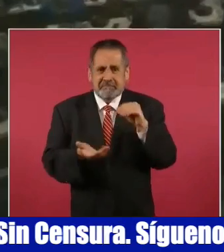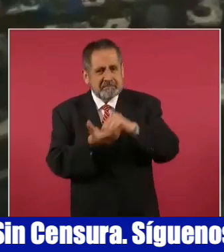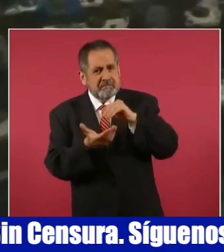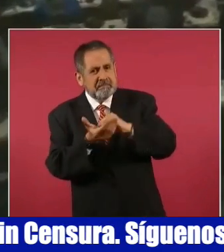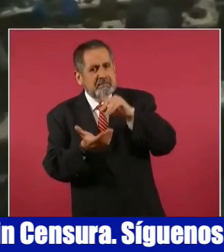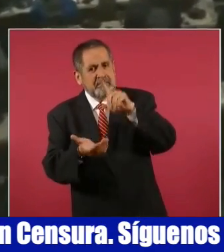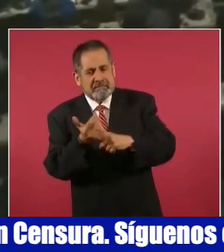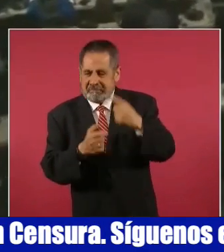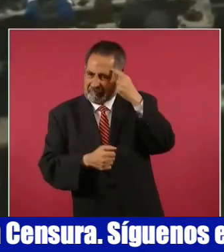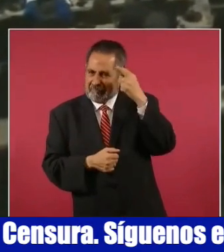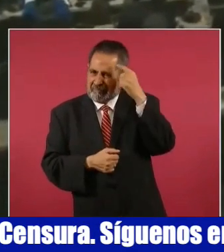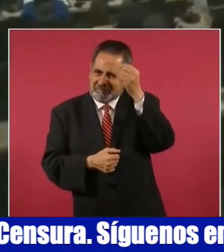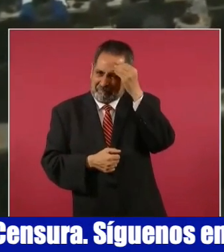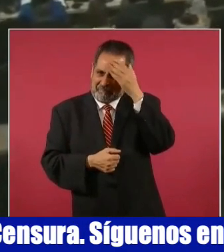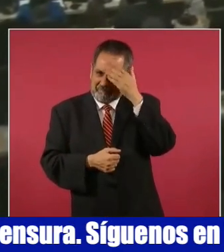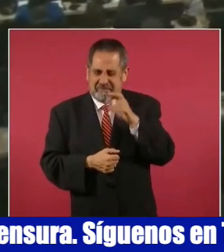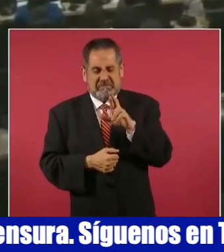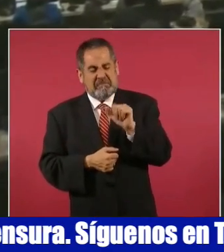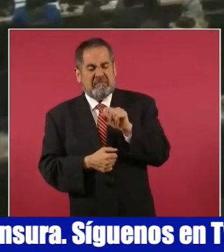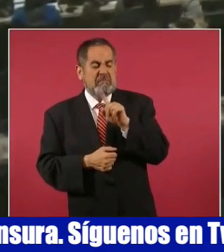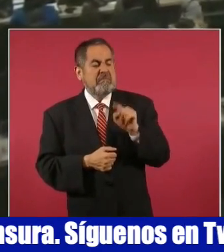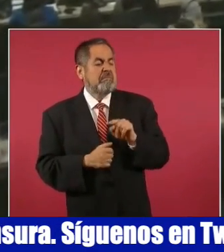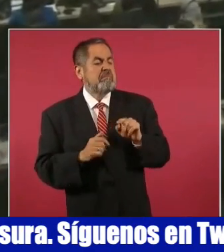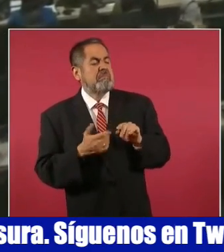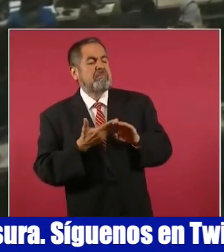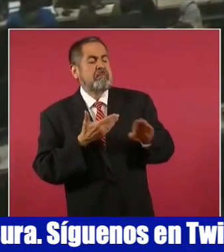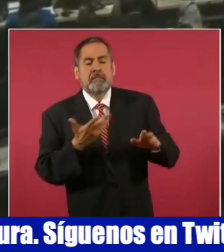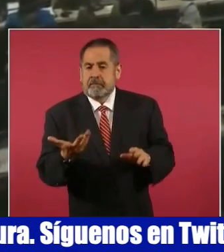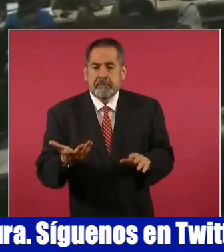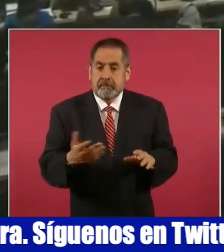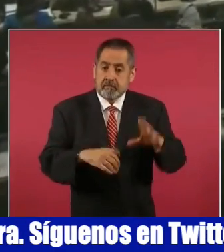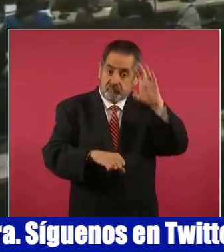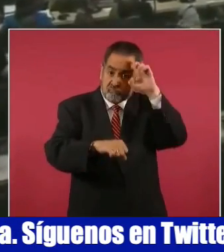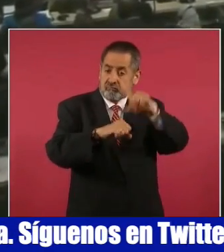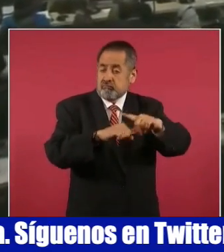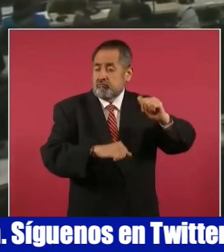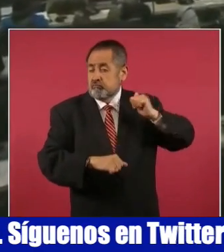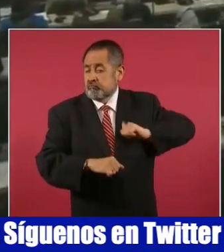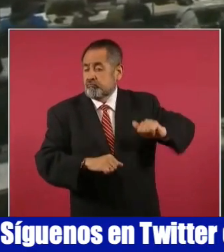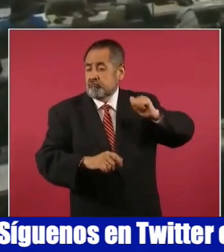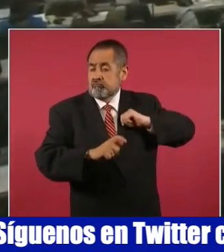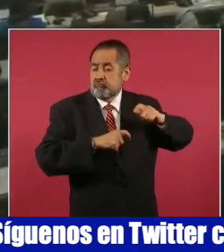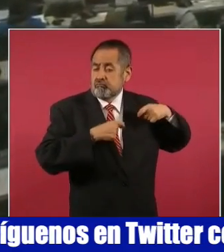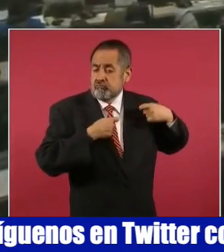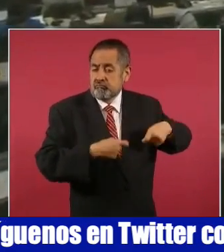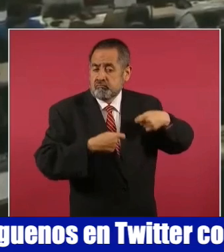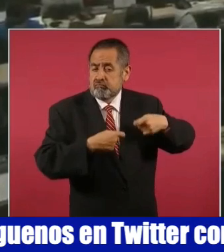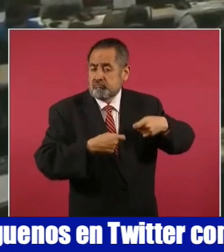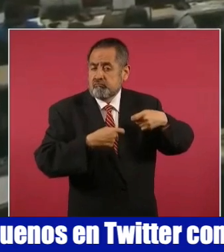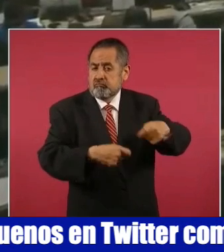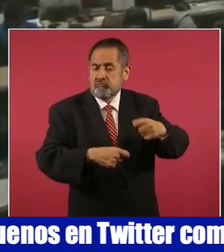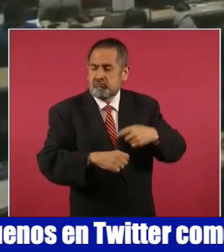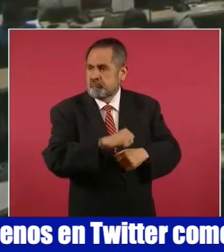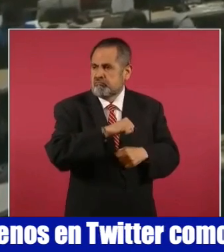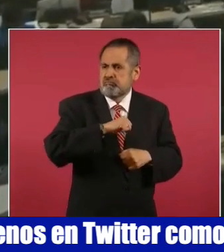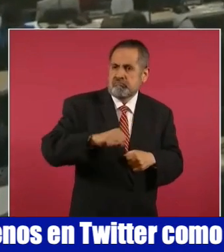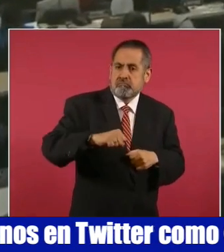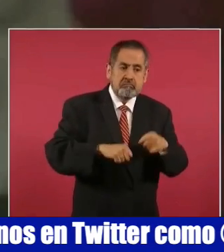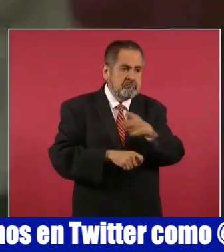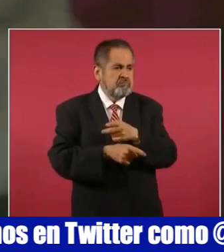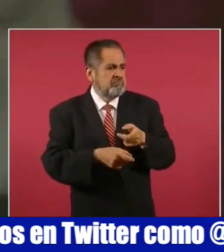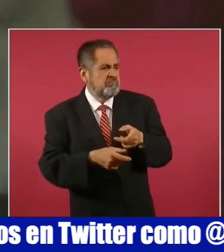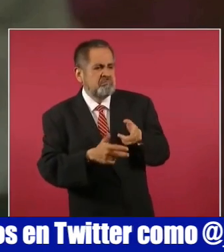las culturas más ancestrales son aquellas que a fuerza de resistir genocidios,